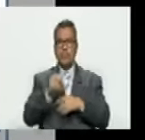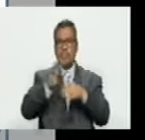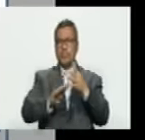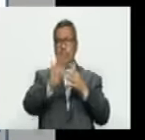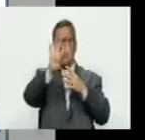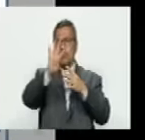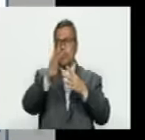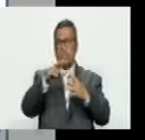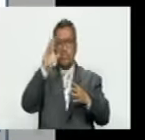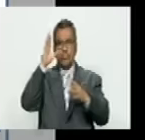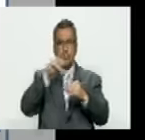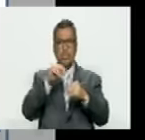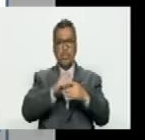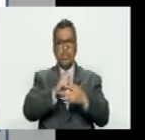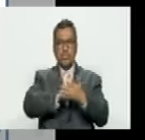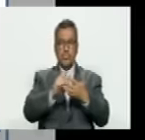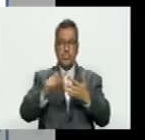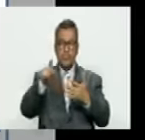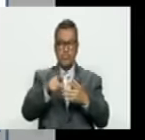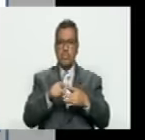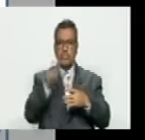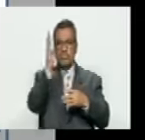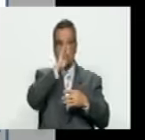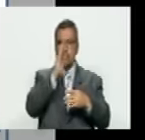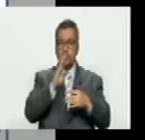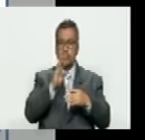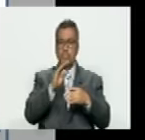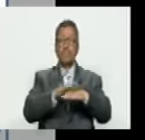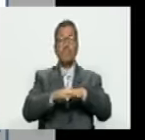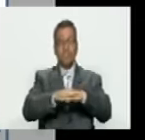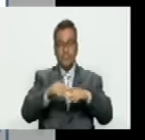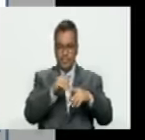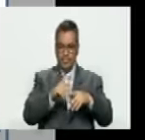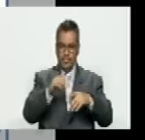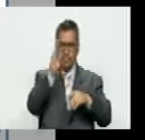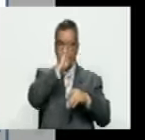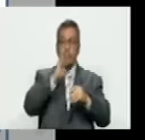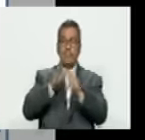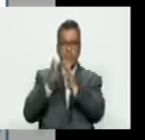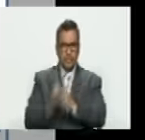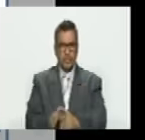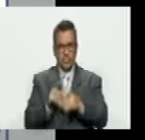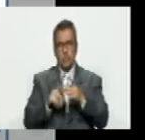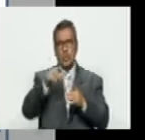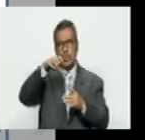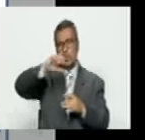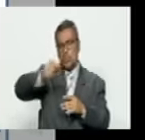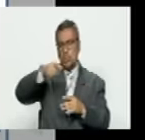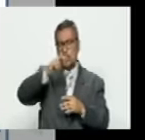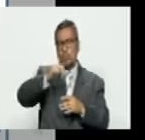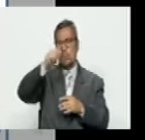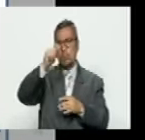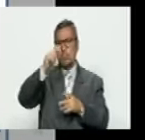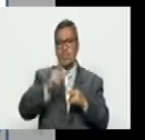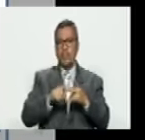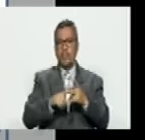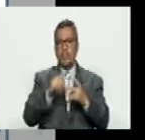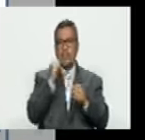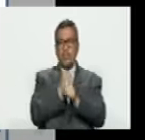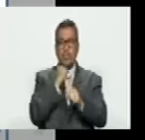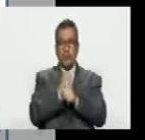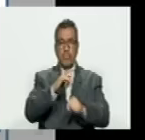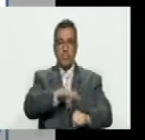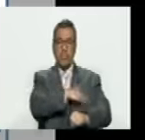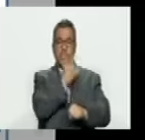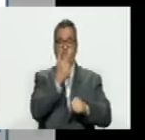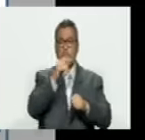académicos un académico brasileño que se llama perdón Dalson Figueredo que trabaja en la Universidad de